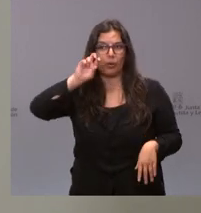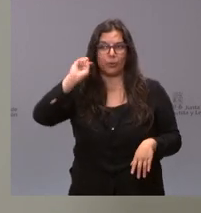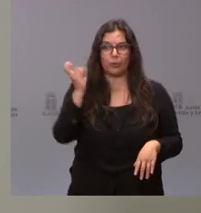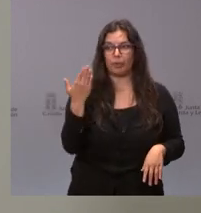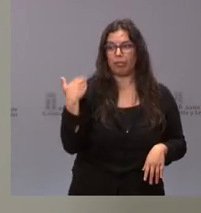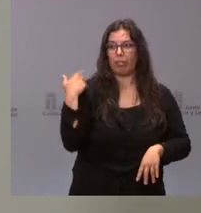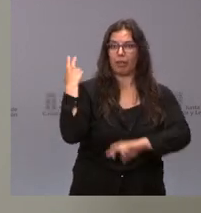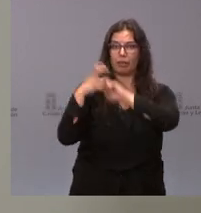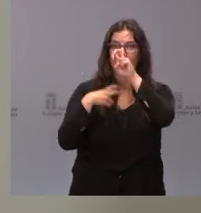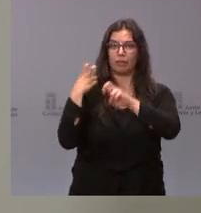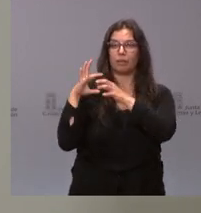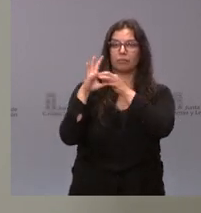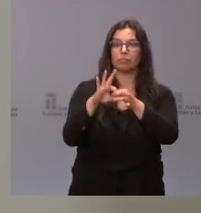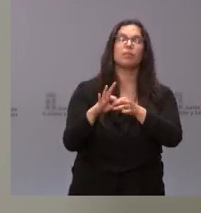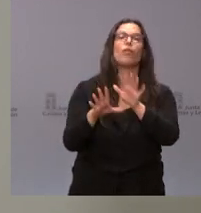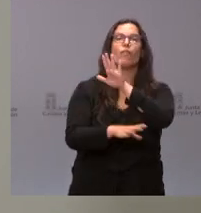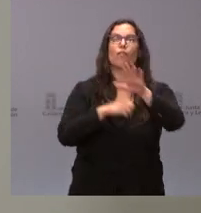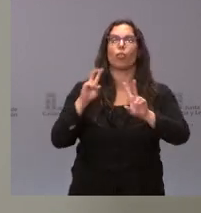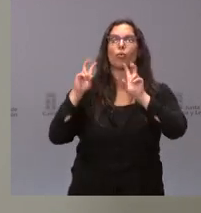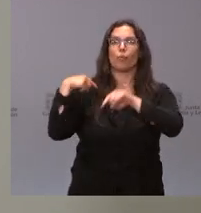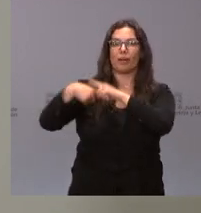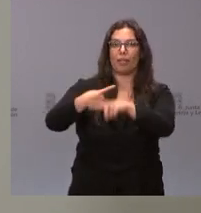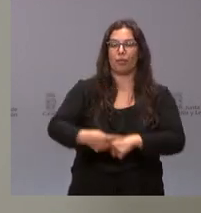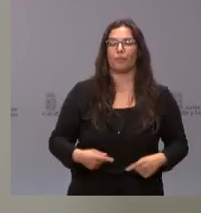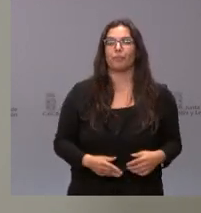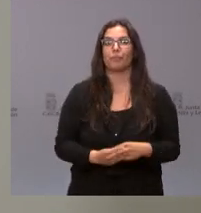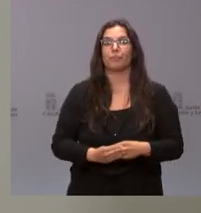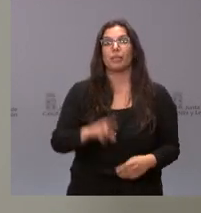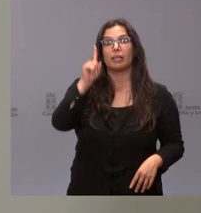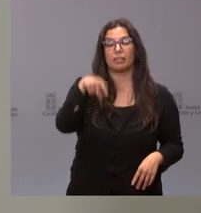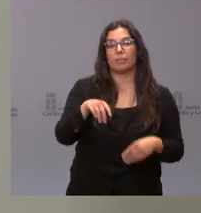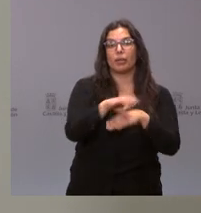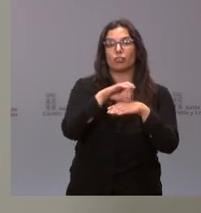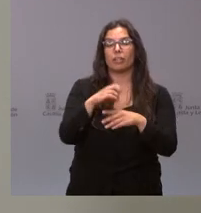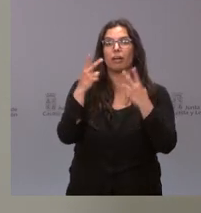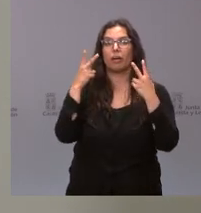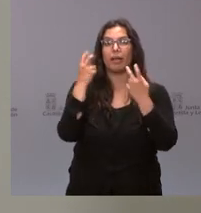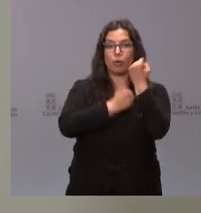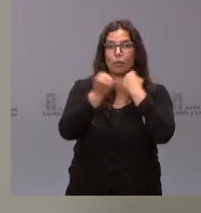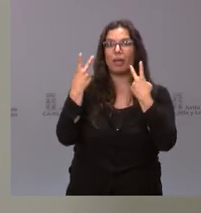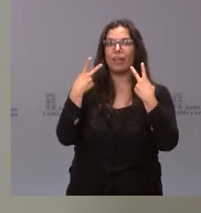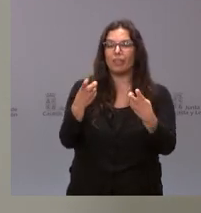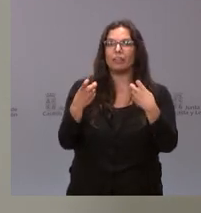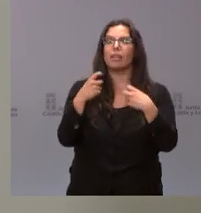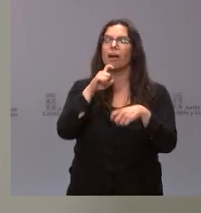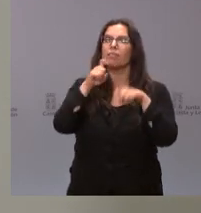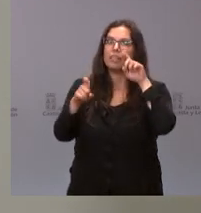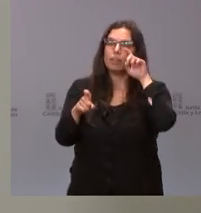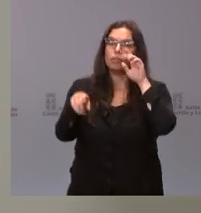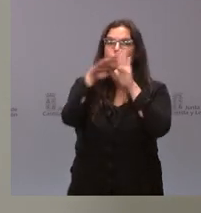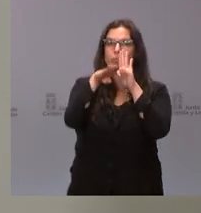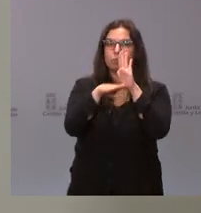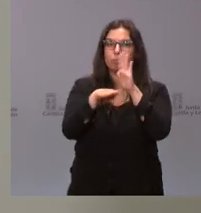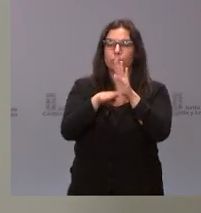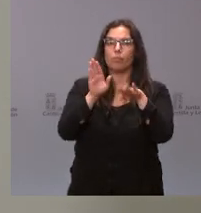modificados en relación con los fondos Next Generation. También en la Consejería de Economía y Hacienda hemos informado de las directrices vinculantes para la contratación